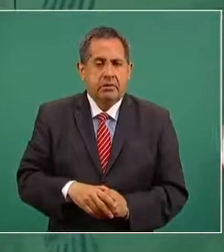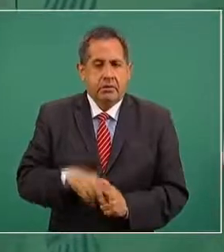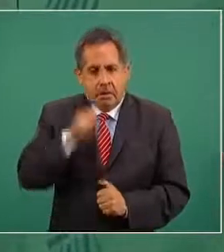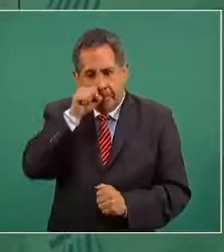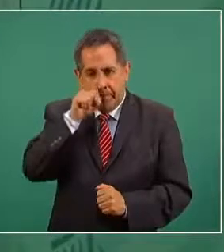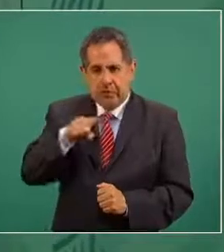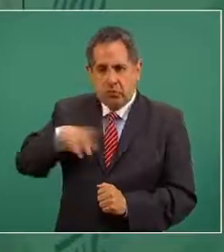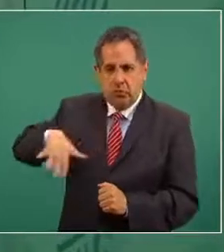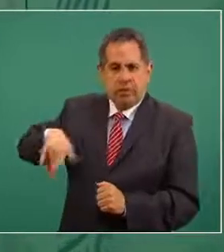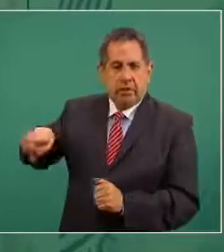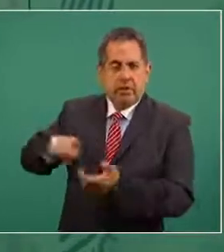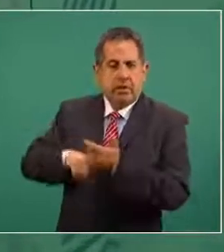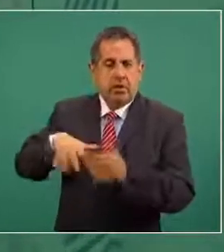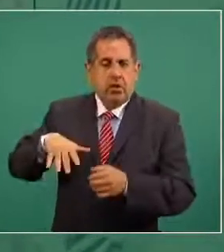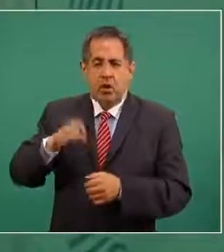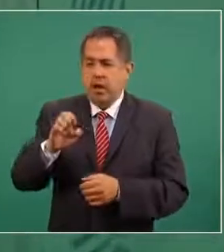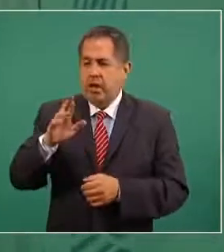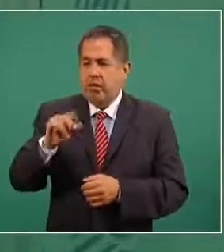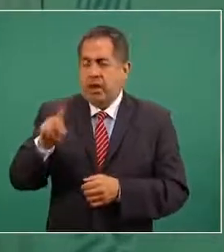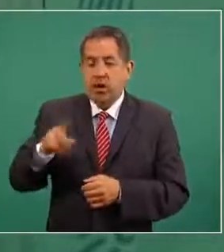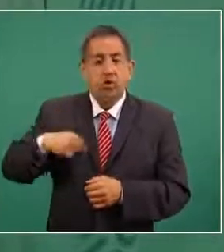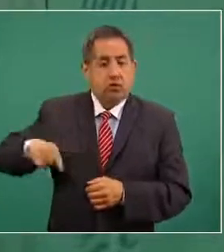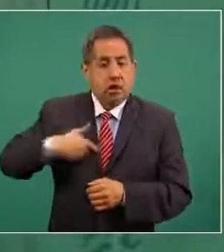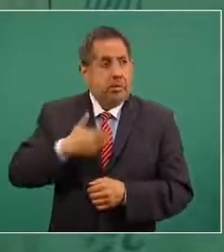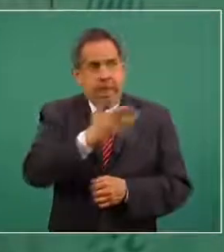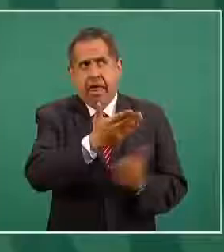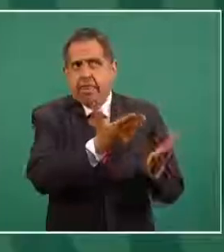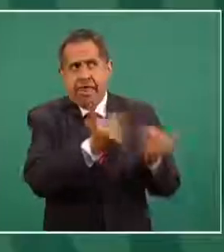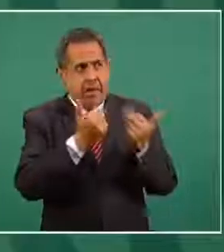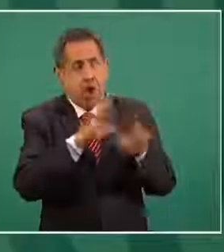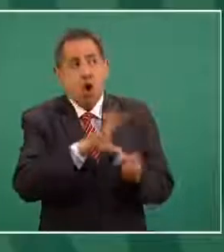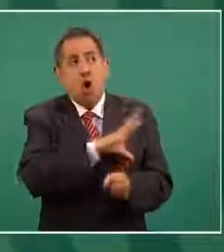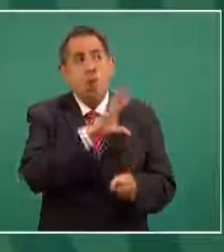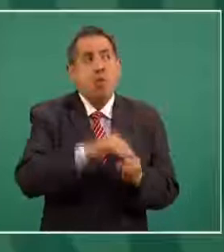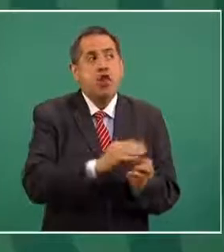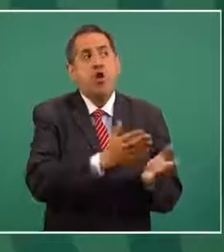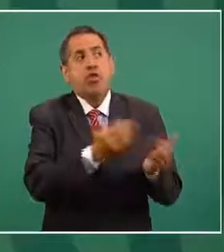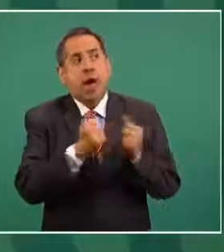Marcelo, se les pidió que enviaran todo lo que tenían,